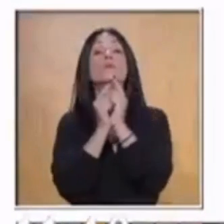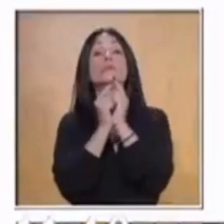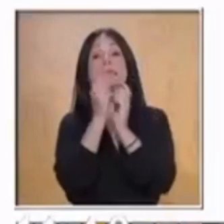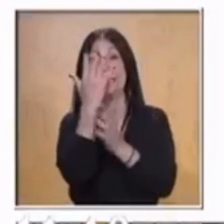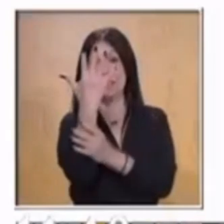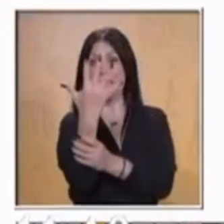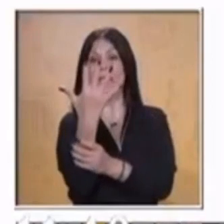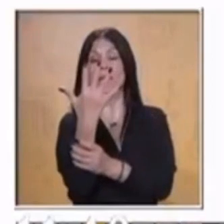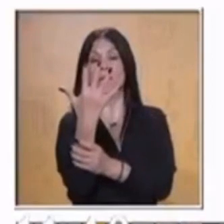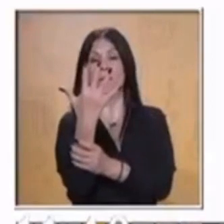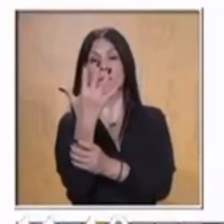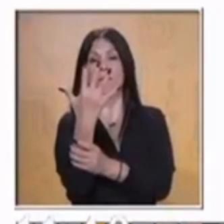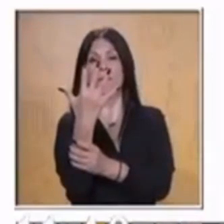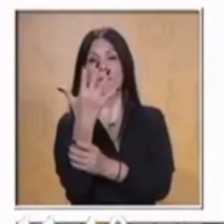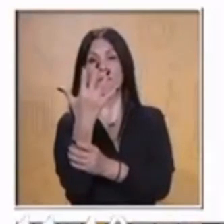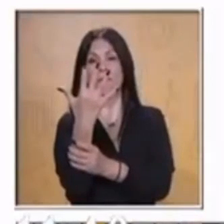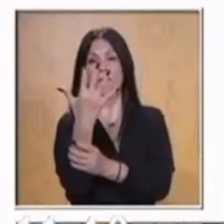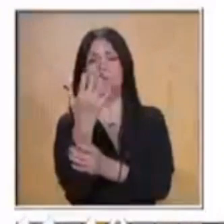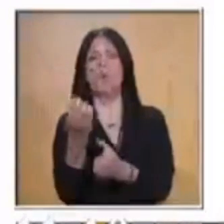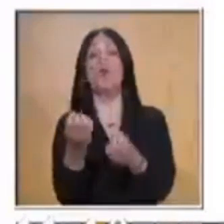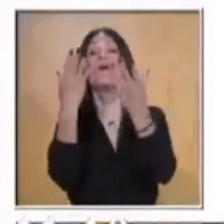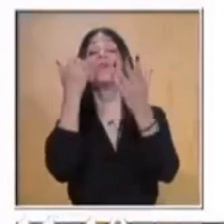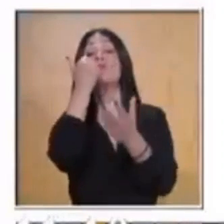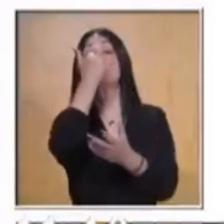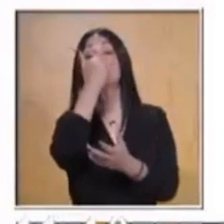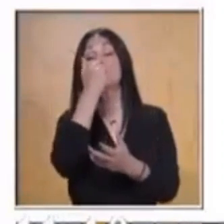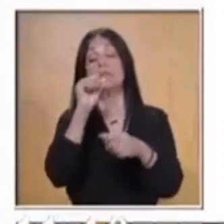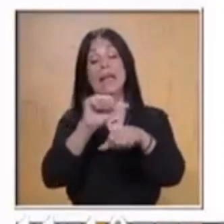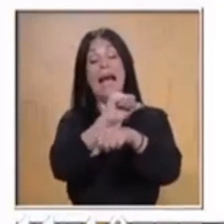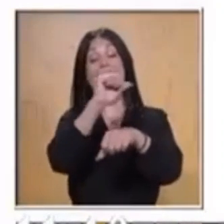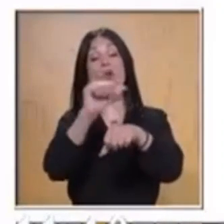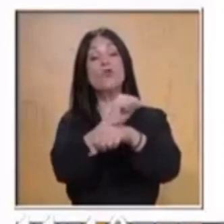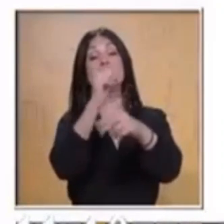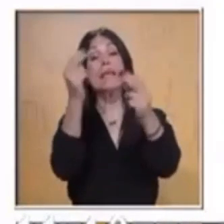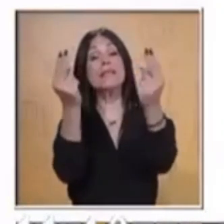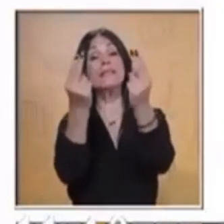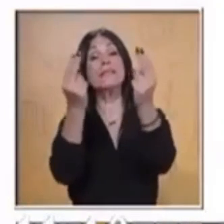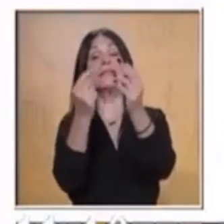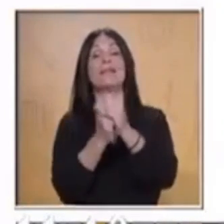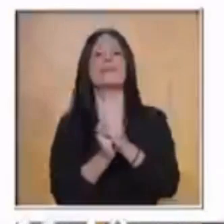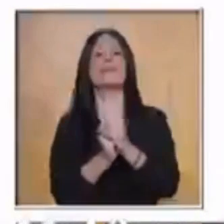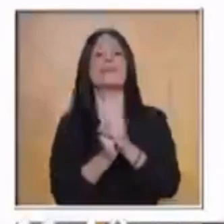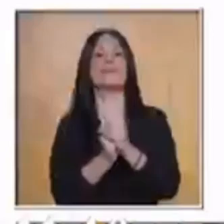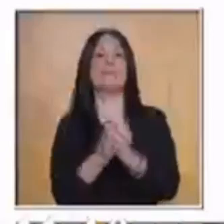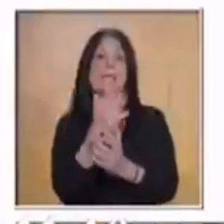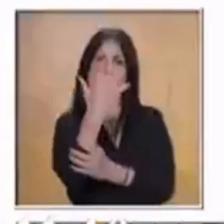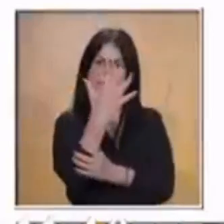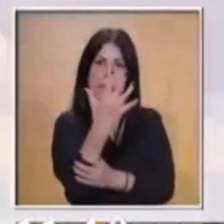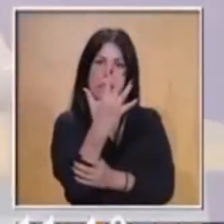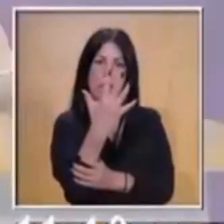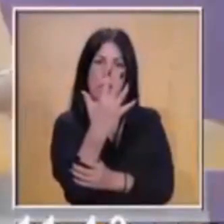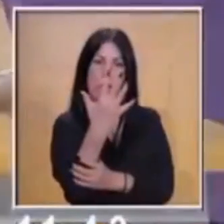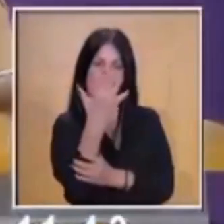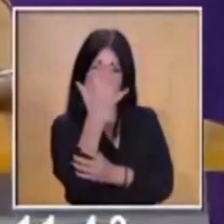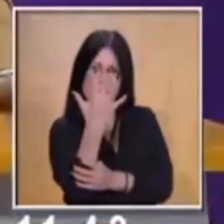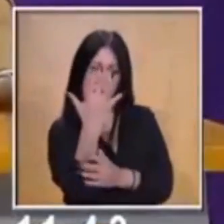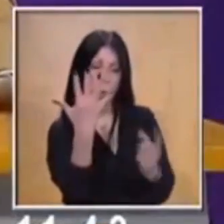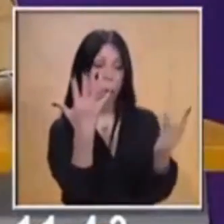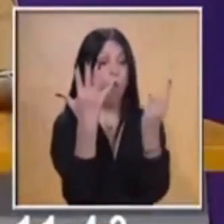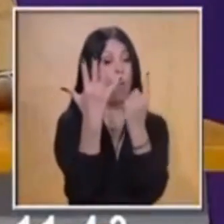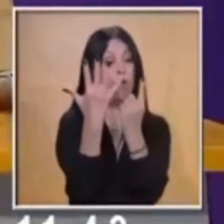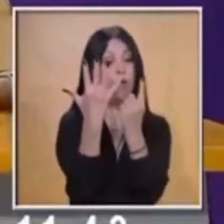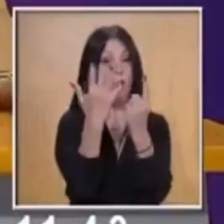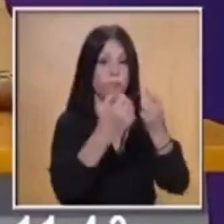cuántos autos necesitamos. Si hablamos de repartir, ¿qué operación nos sirve para resolver la